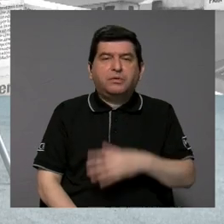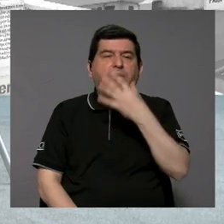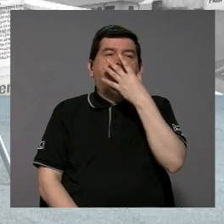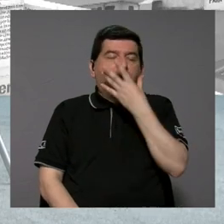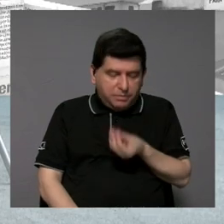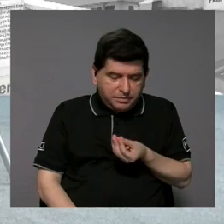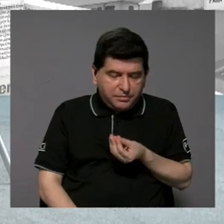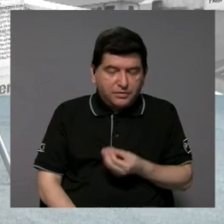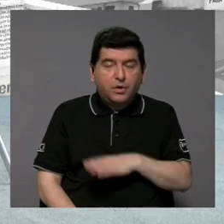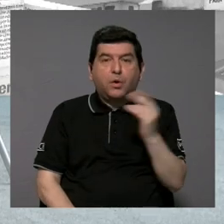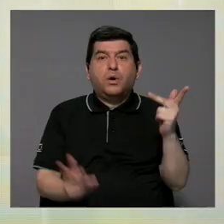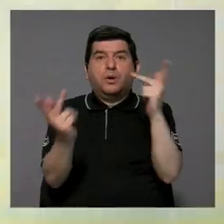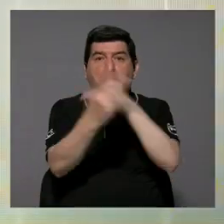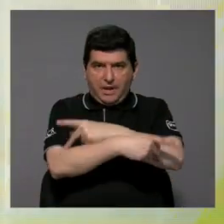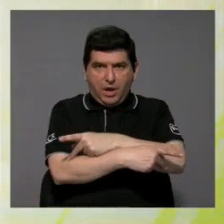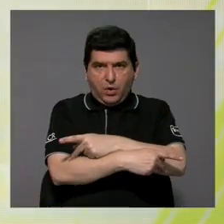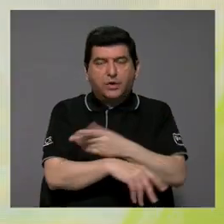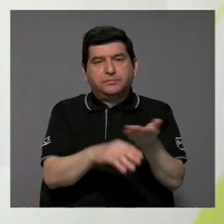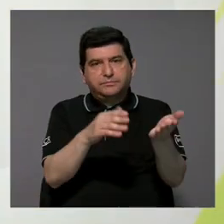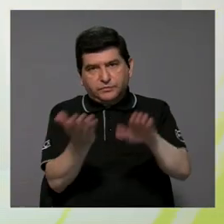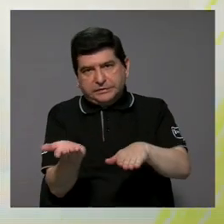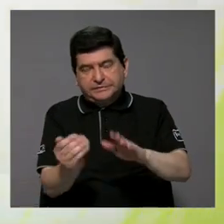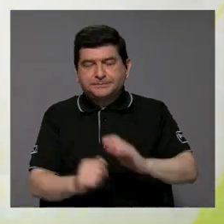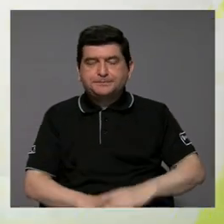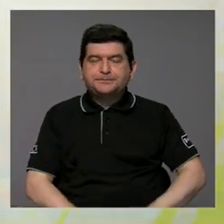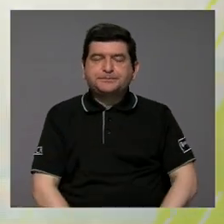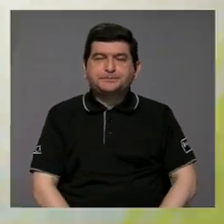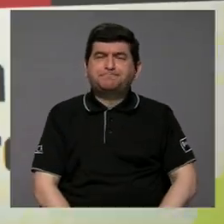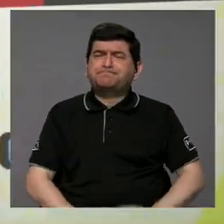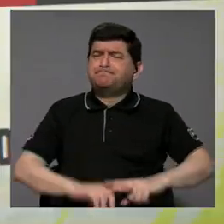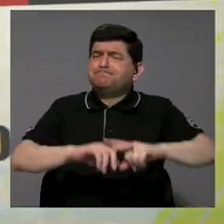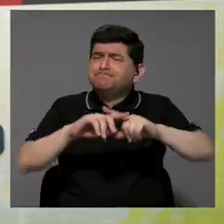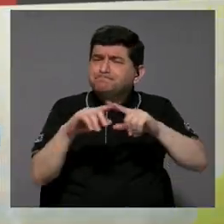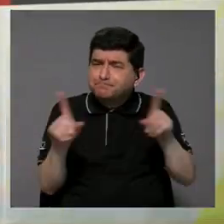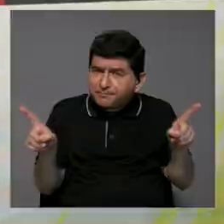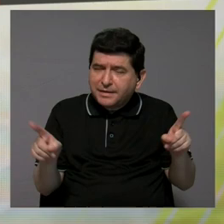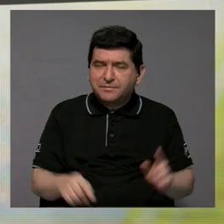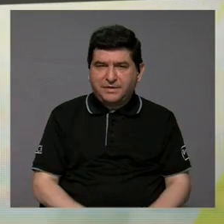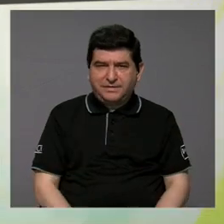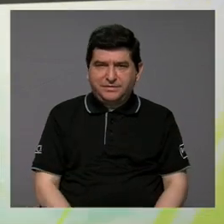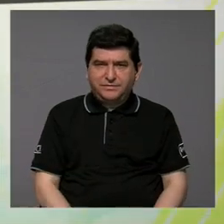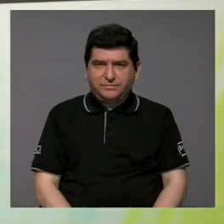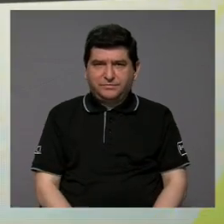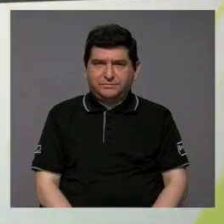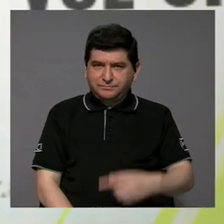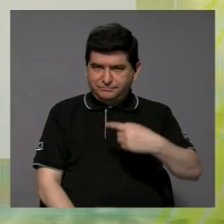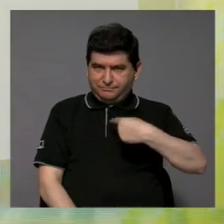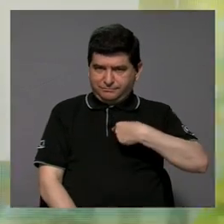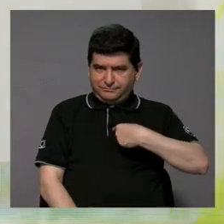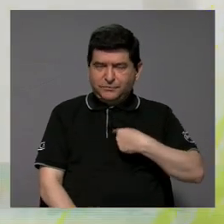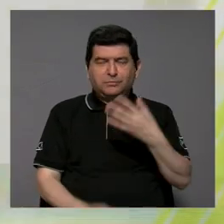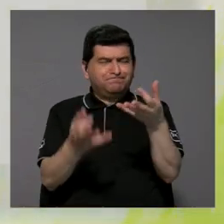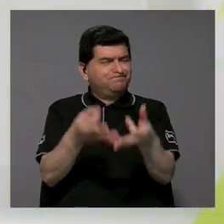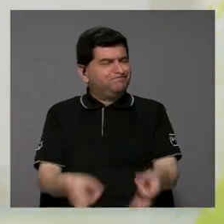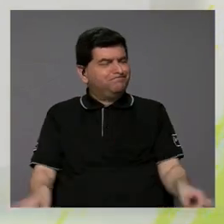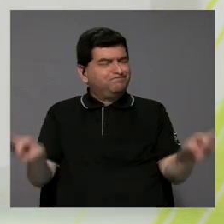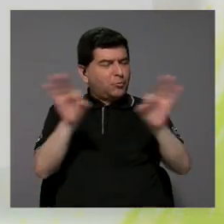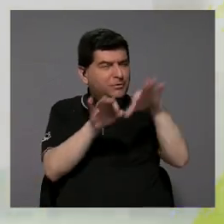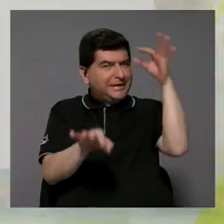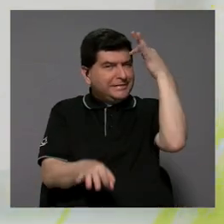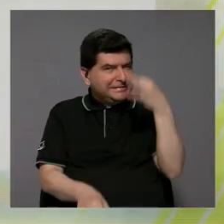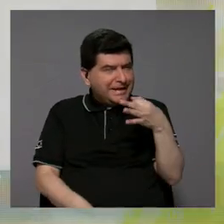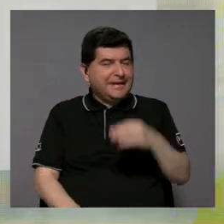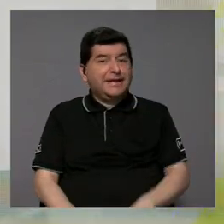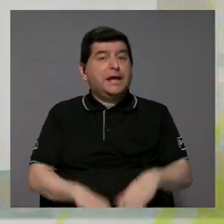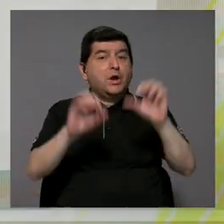incluso hasta cosas más graves como la muerte. Pero para mí es más importante